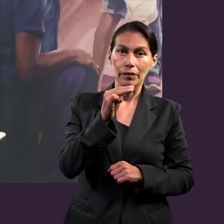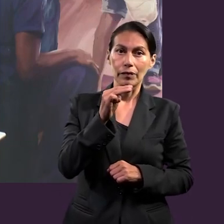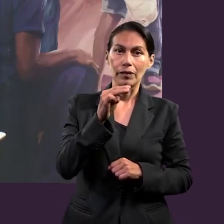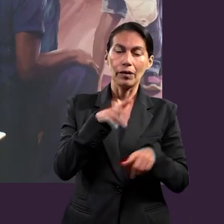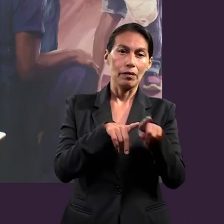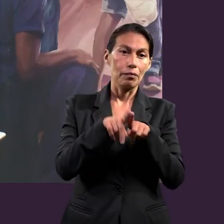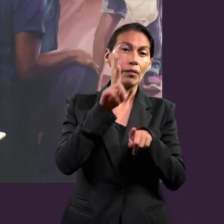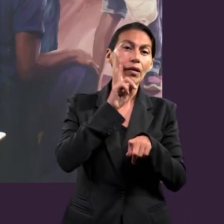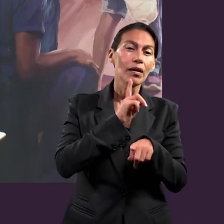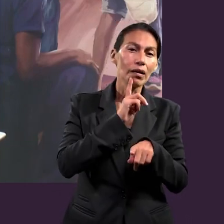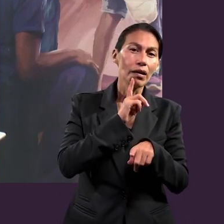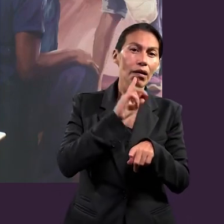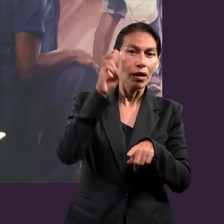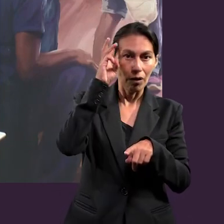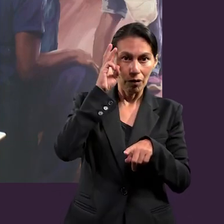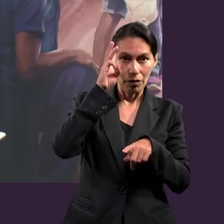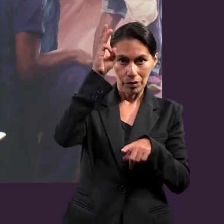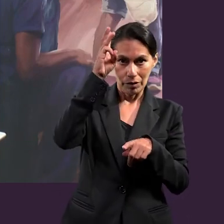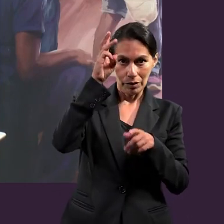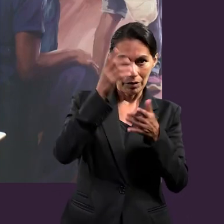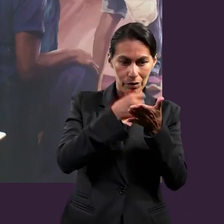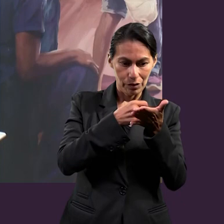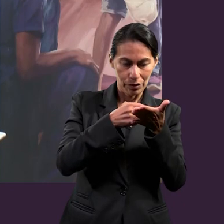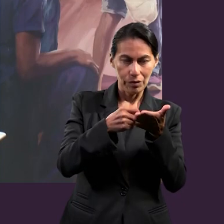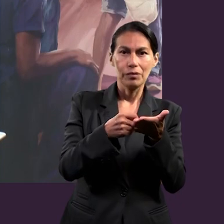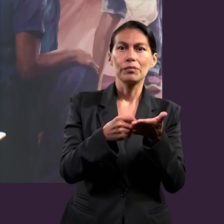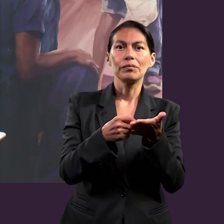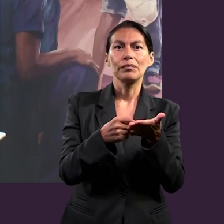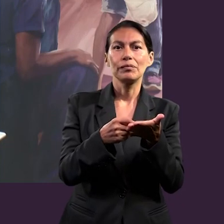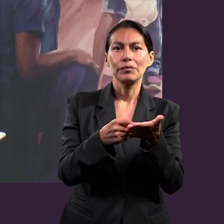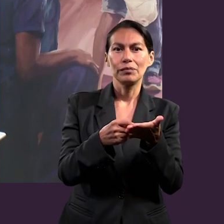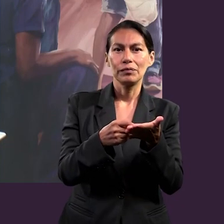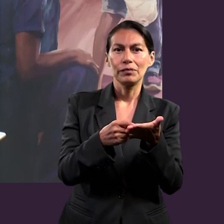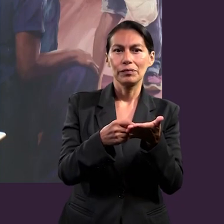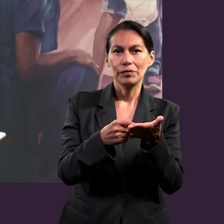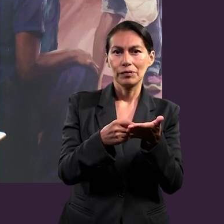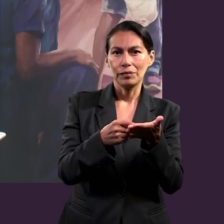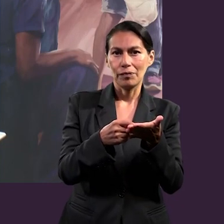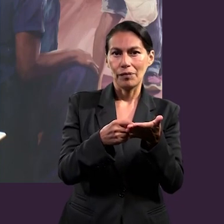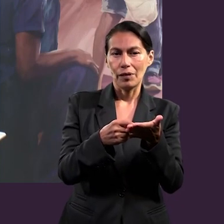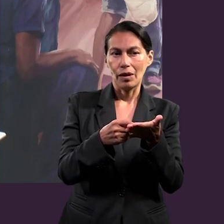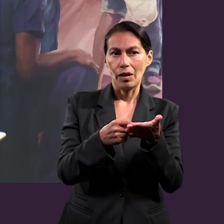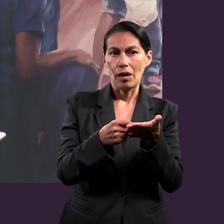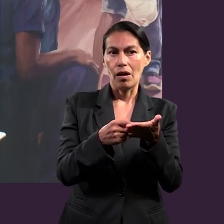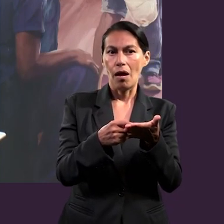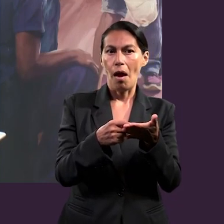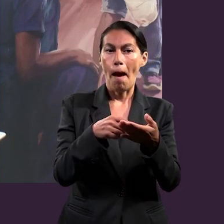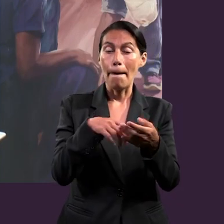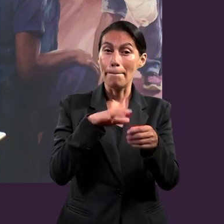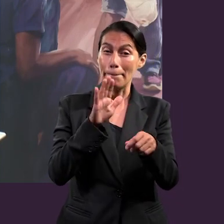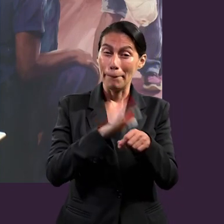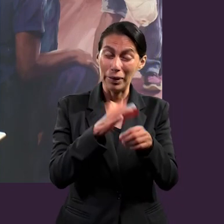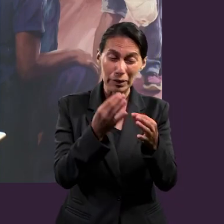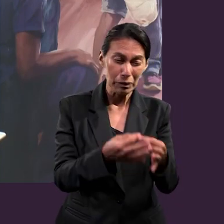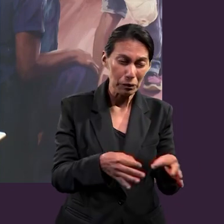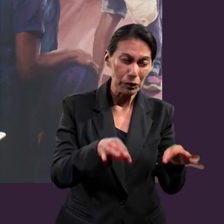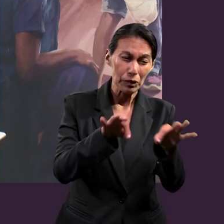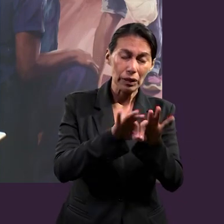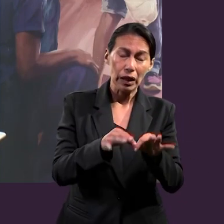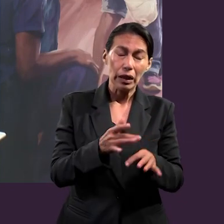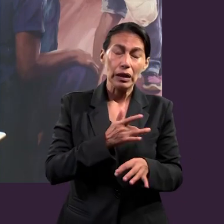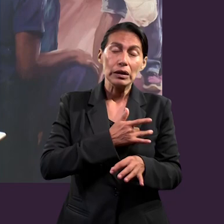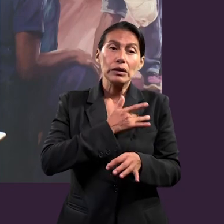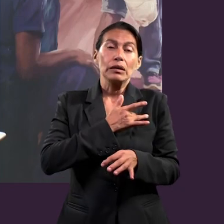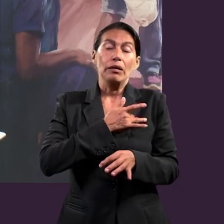dijo la hermana, bueno, en sus escritos, la hermana Elena G. de Juay, es uno de los medios más eficaces para